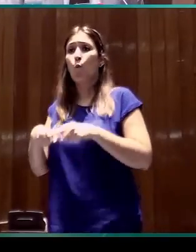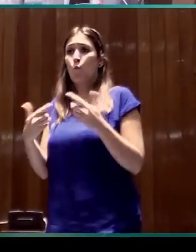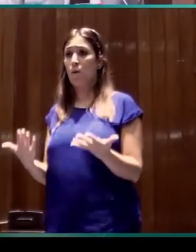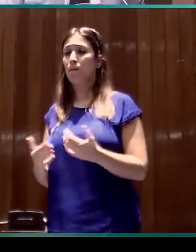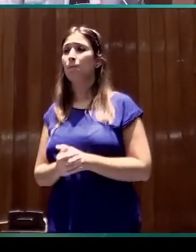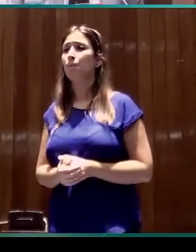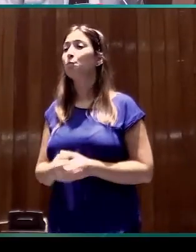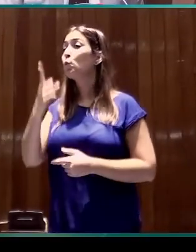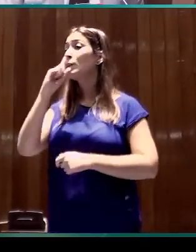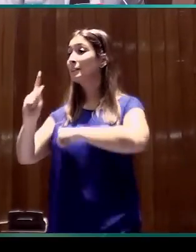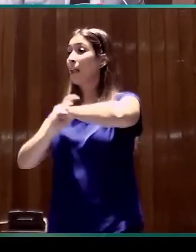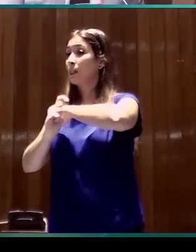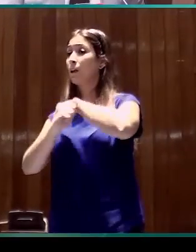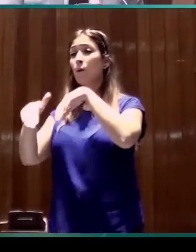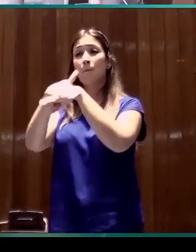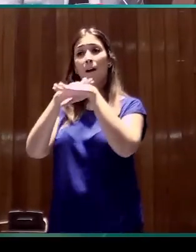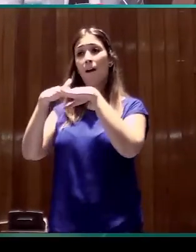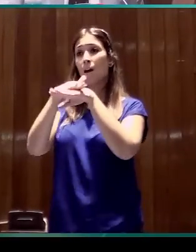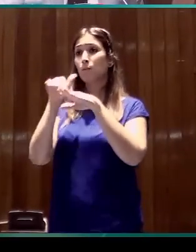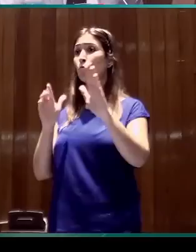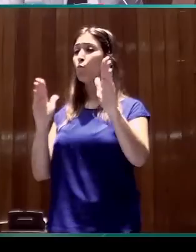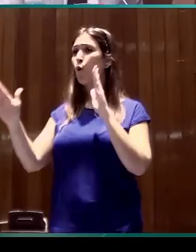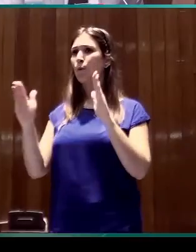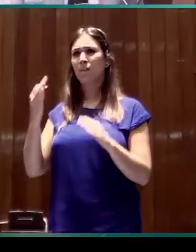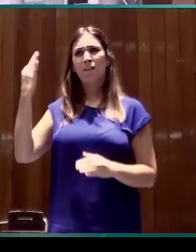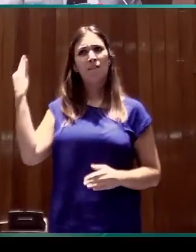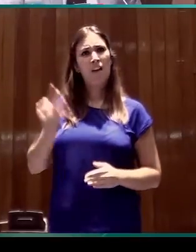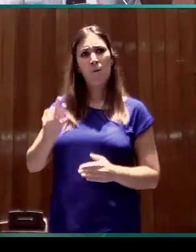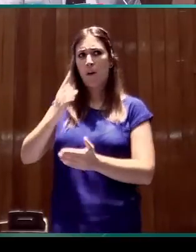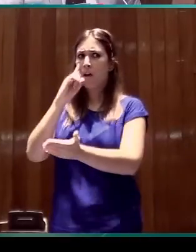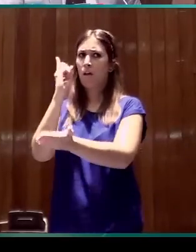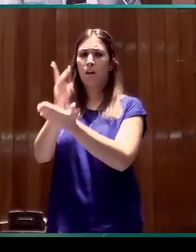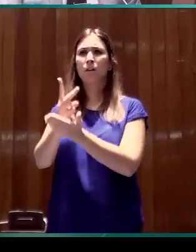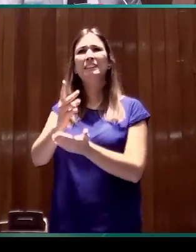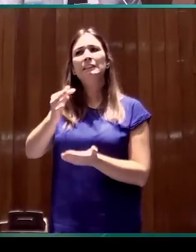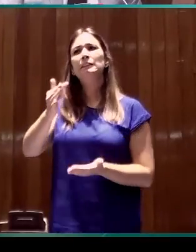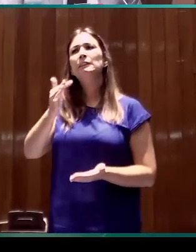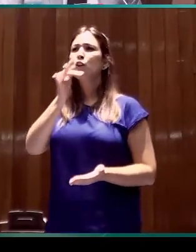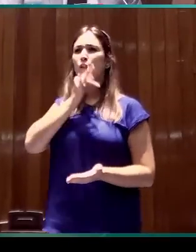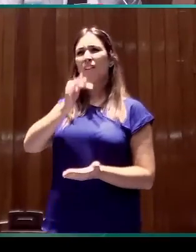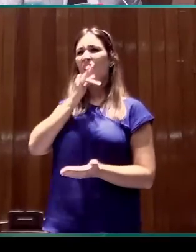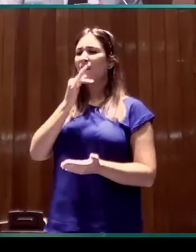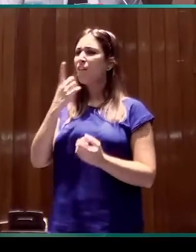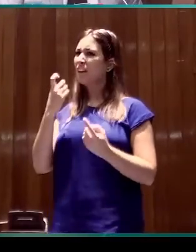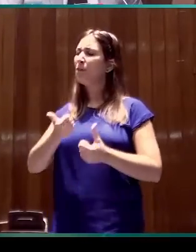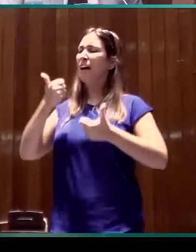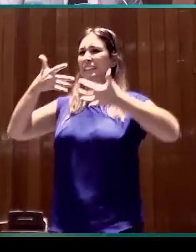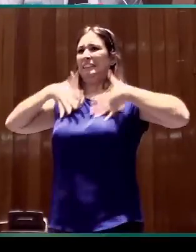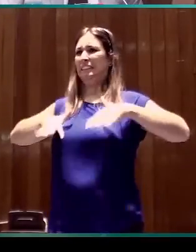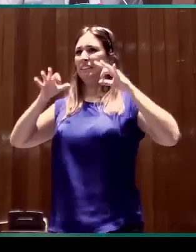Una estrategia básica, en este momento, irrenunciable, y yo creo que todavía tenemos que aprender bastante en ese sentido, es la